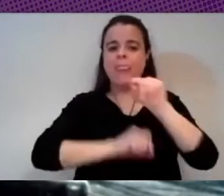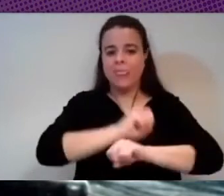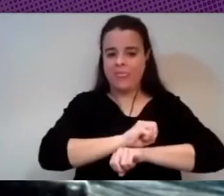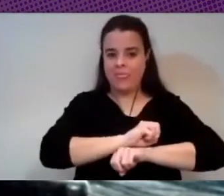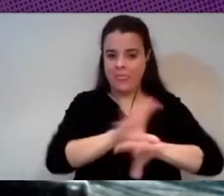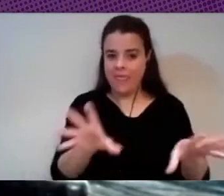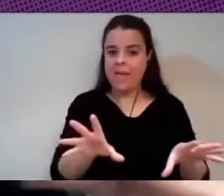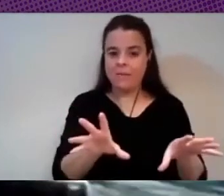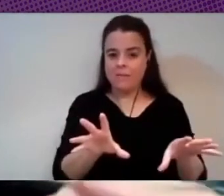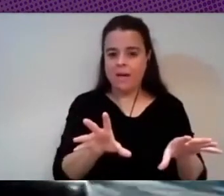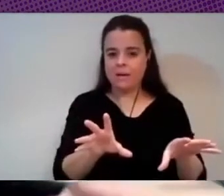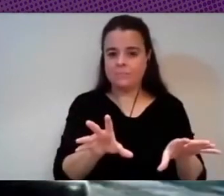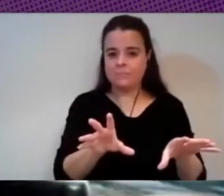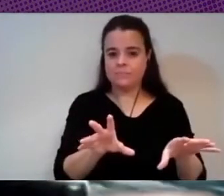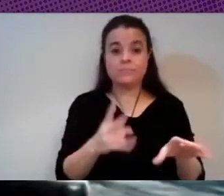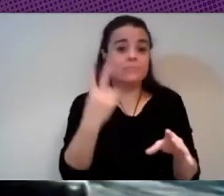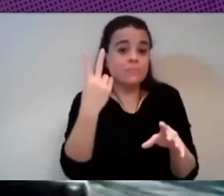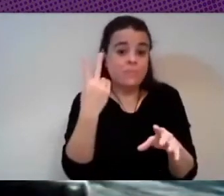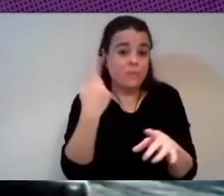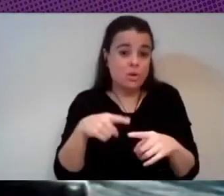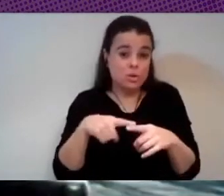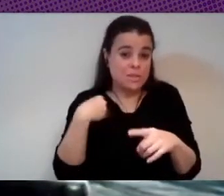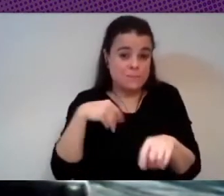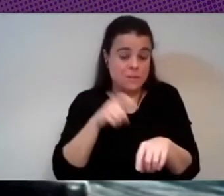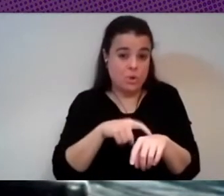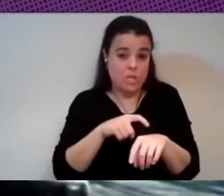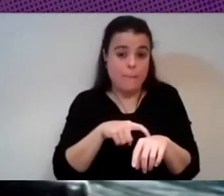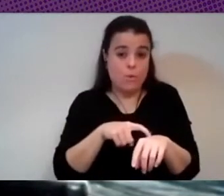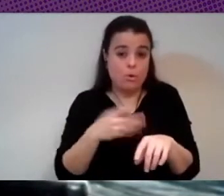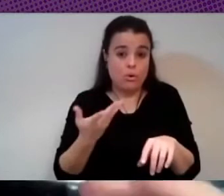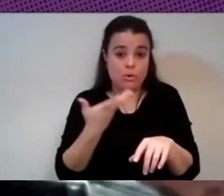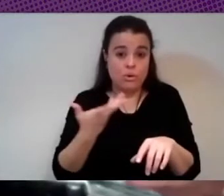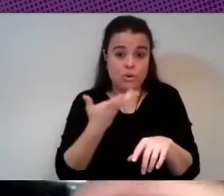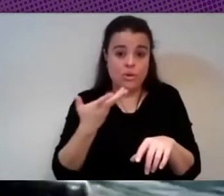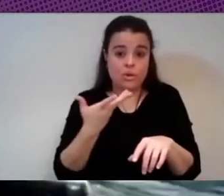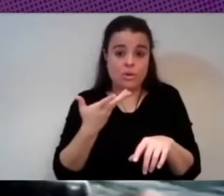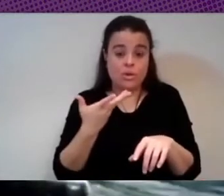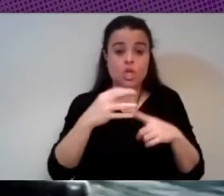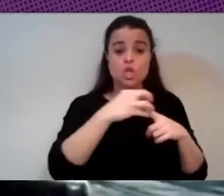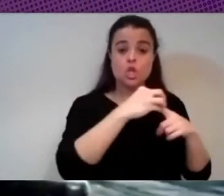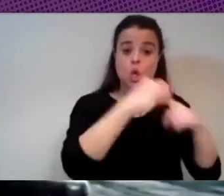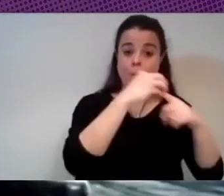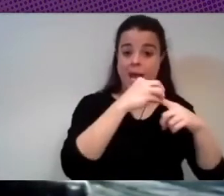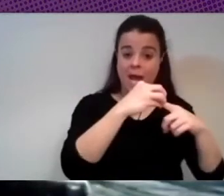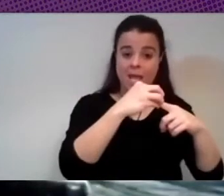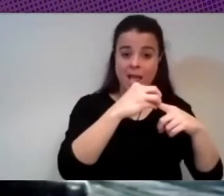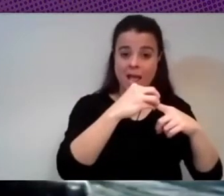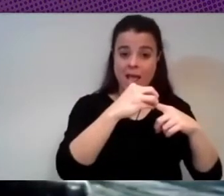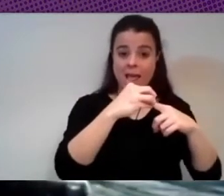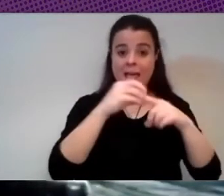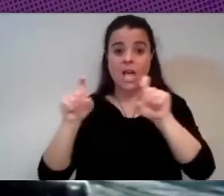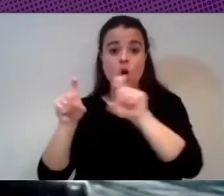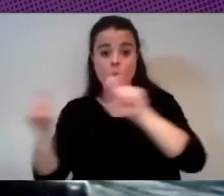más grandes las dos cosas coexisten y pueden totalmente tanto como la soberanía y lo corporativo